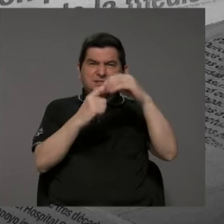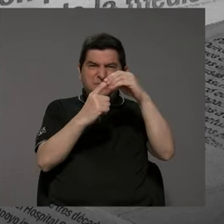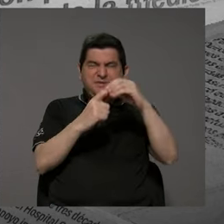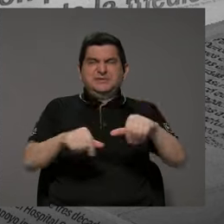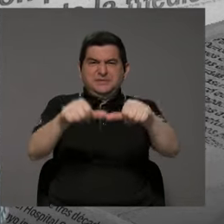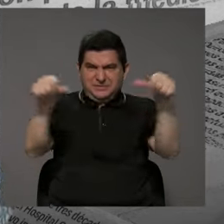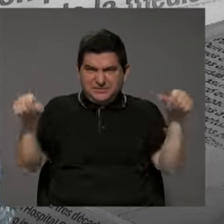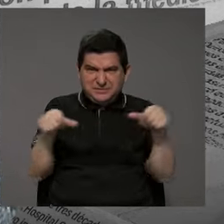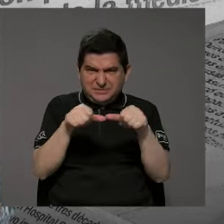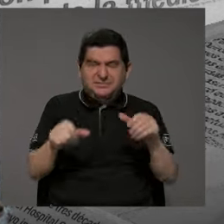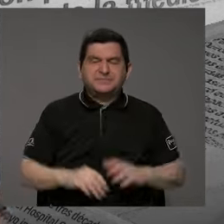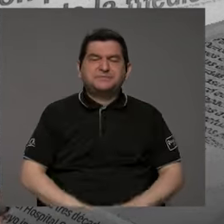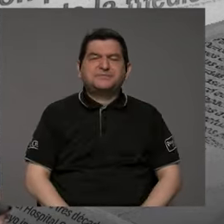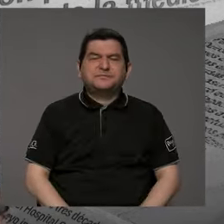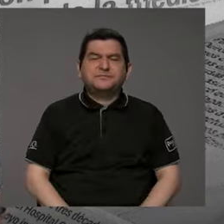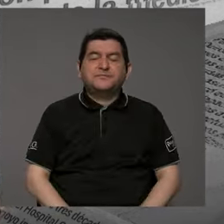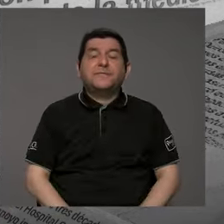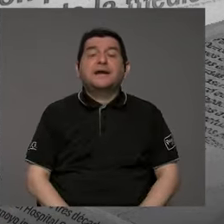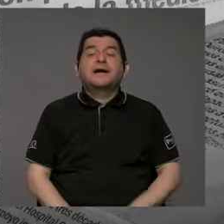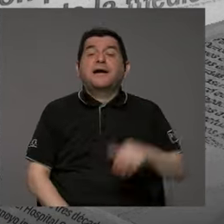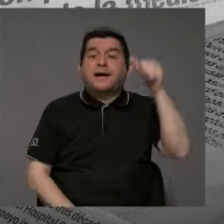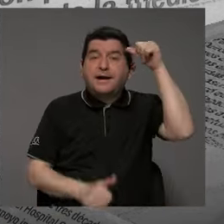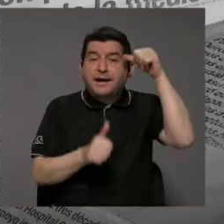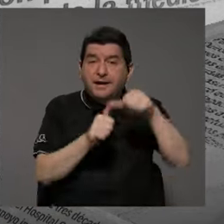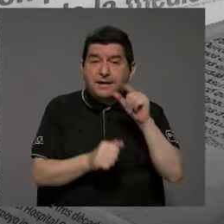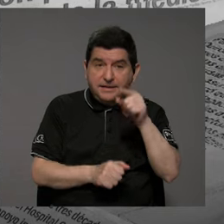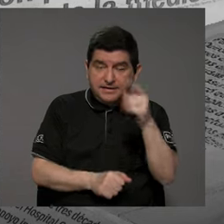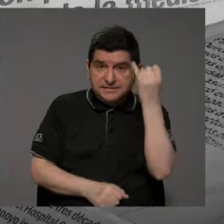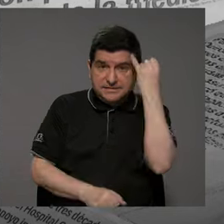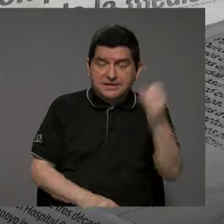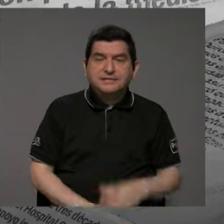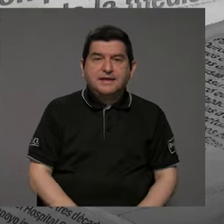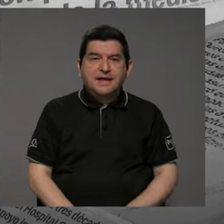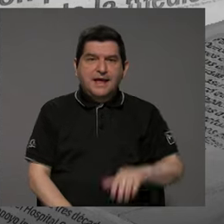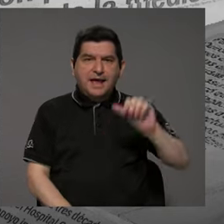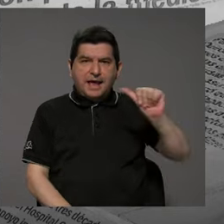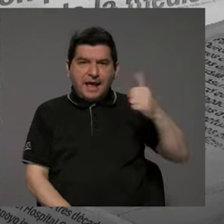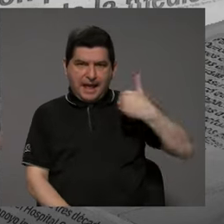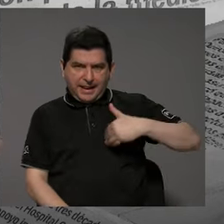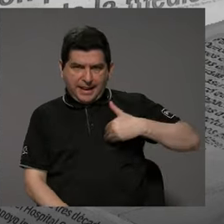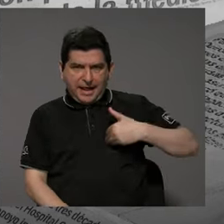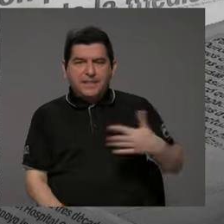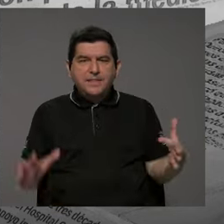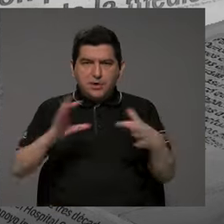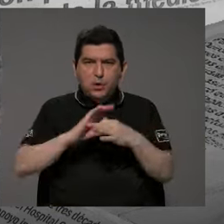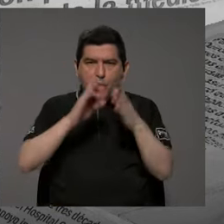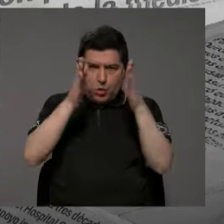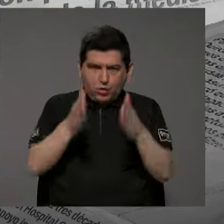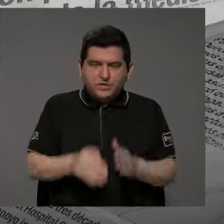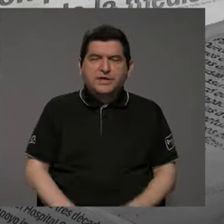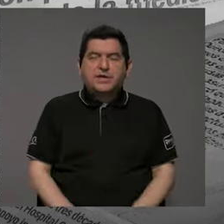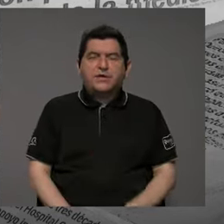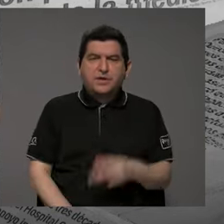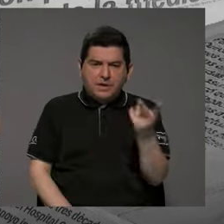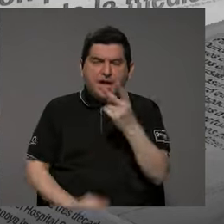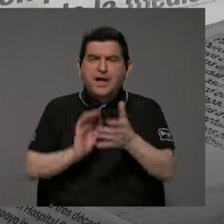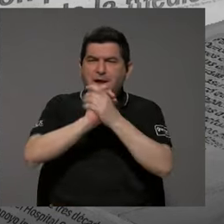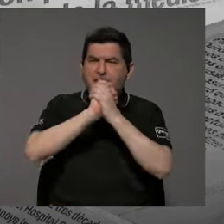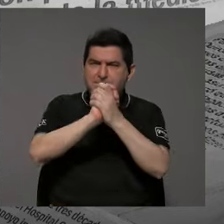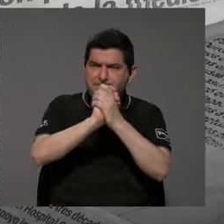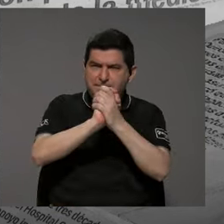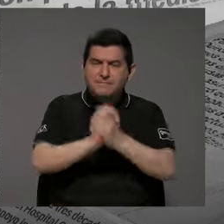betas. Bueno, tomando en cuenta eso, Alejandro, que ha sido coordinador, y déjenme también felicitarlos porque son